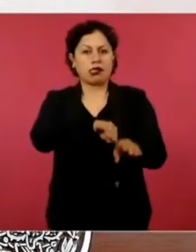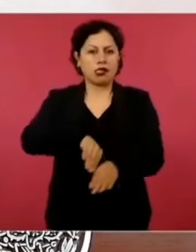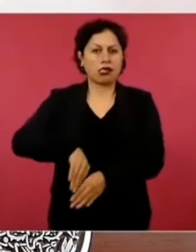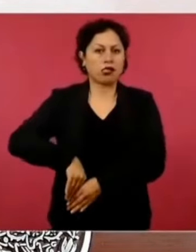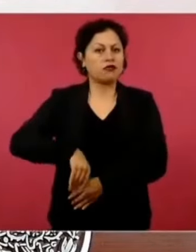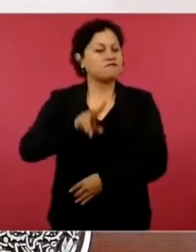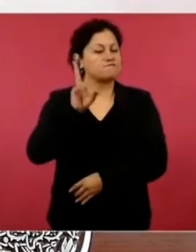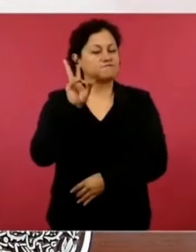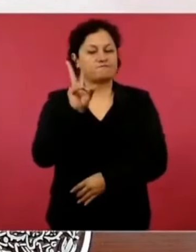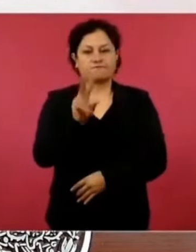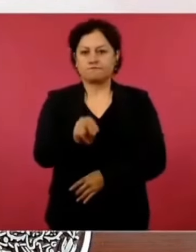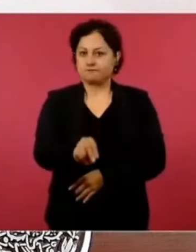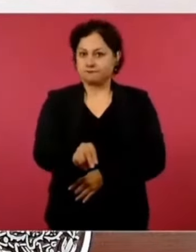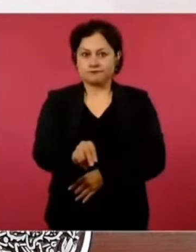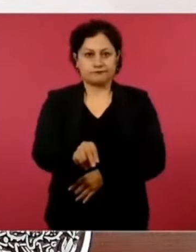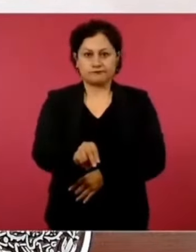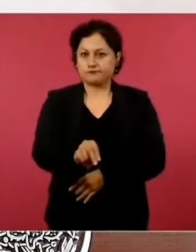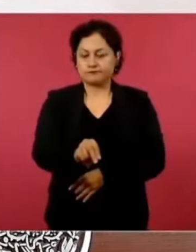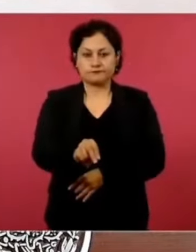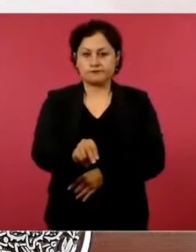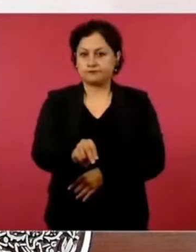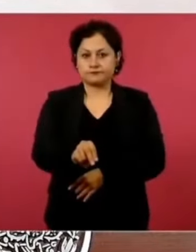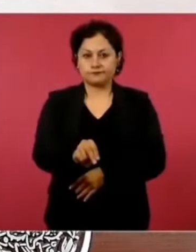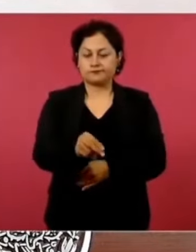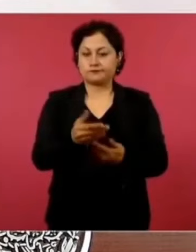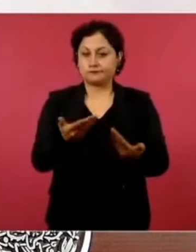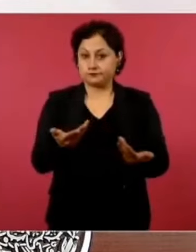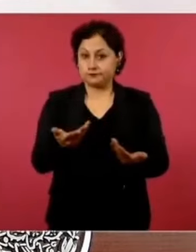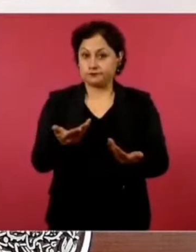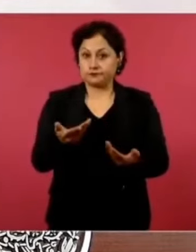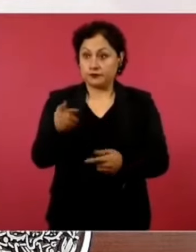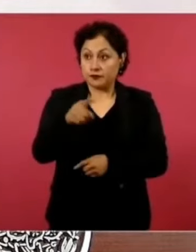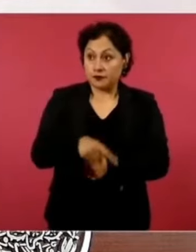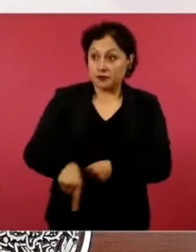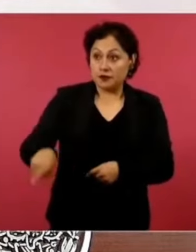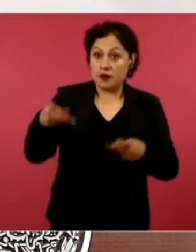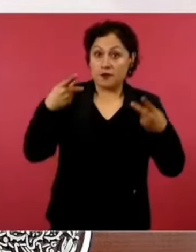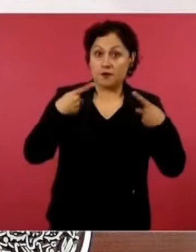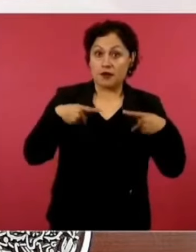no darle la espalda nunca al pueblo.